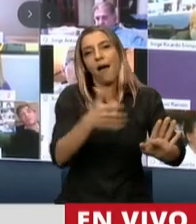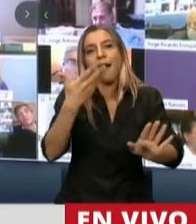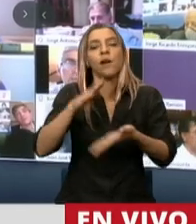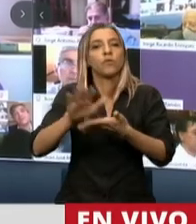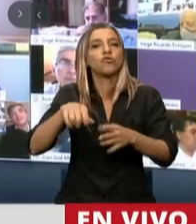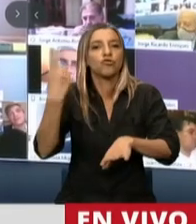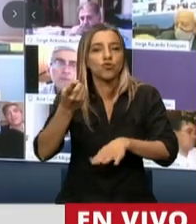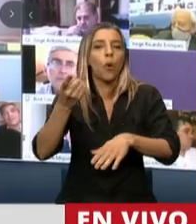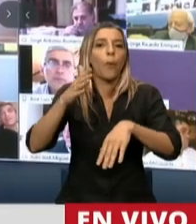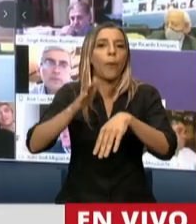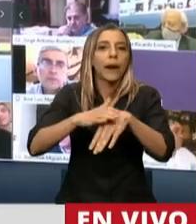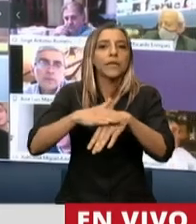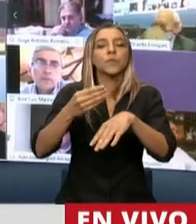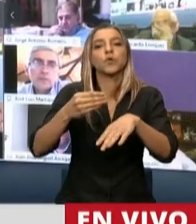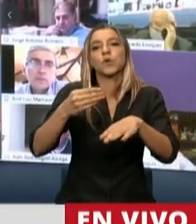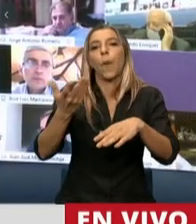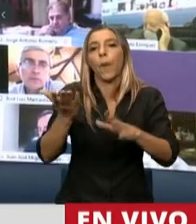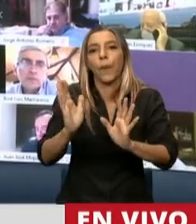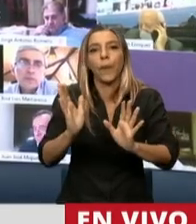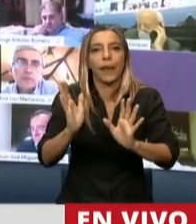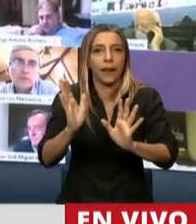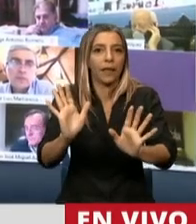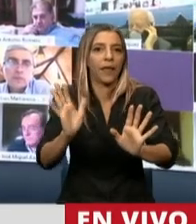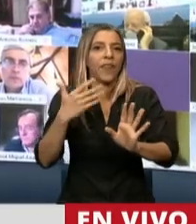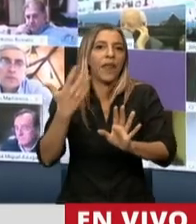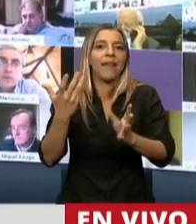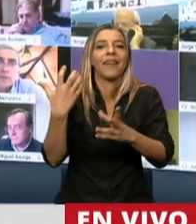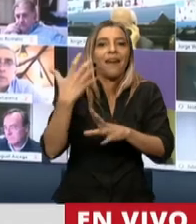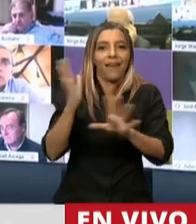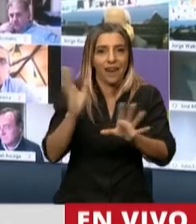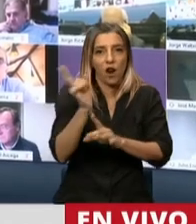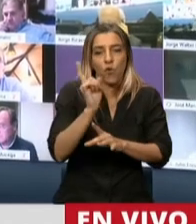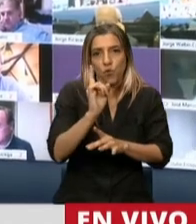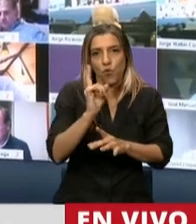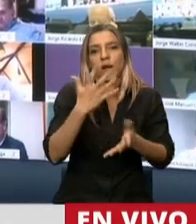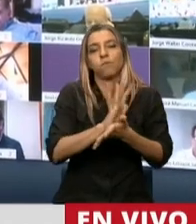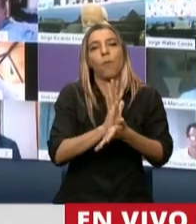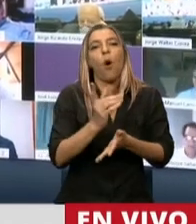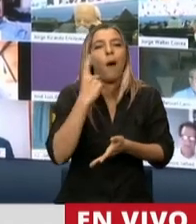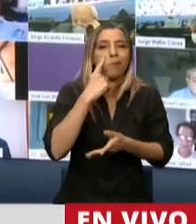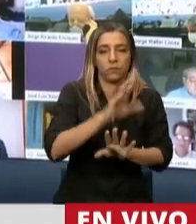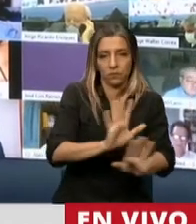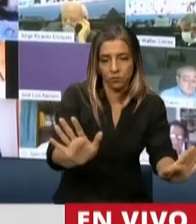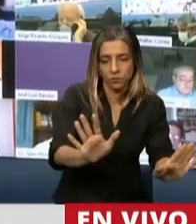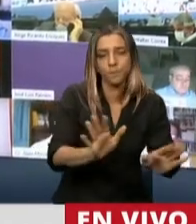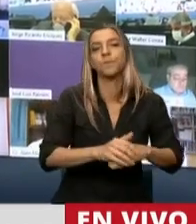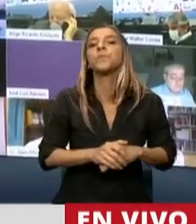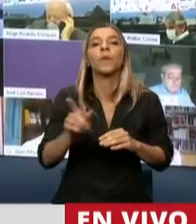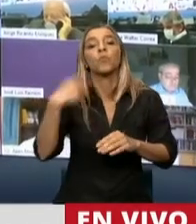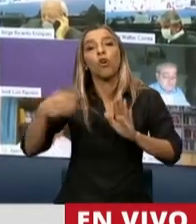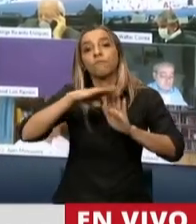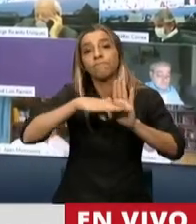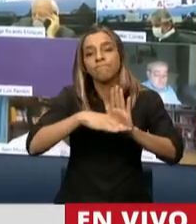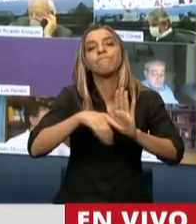problemas culposos y no dolosos. Y por último, la otra cláusula que nos pide la industria son cláusulas de